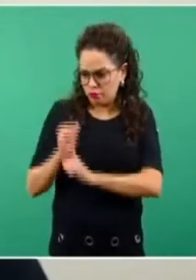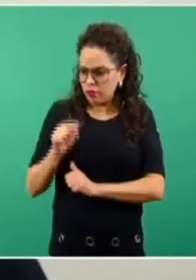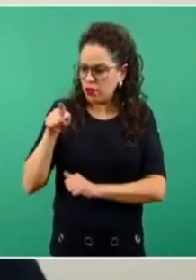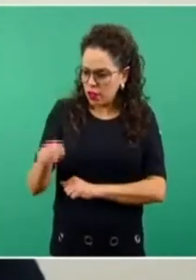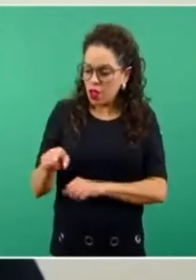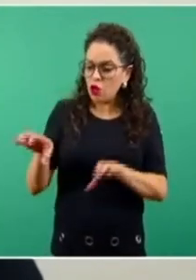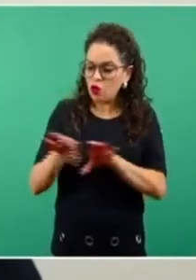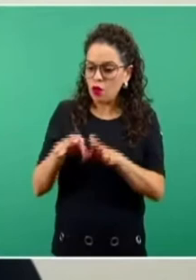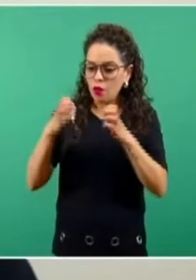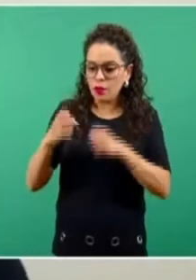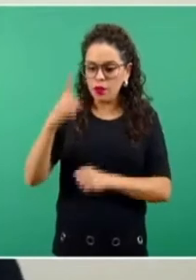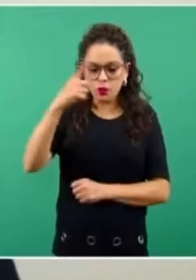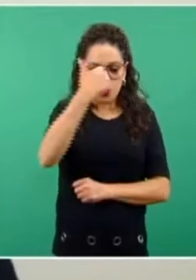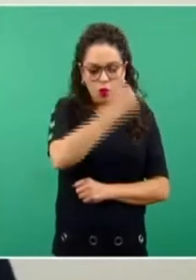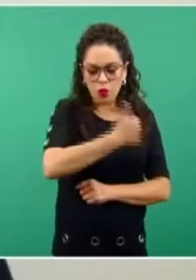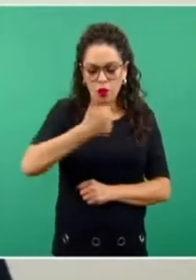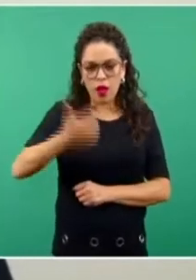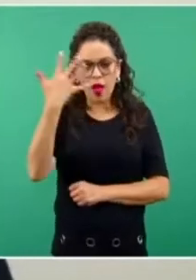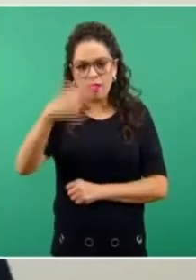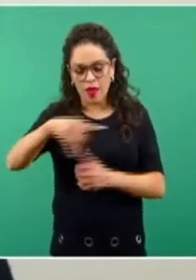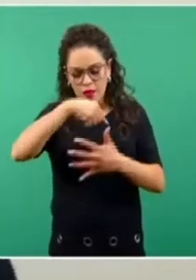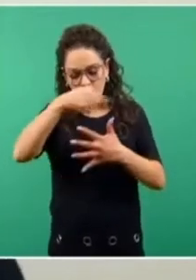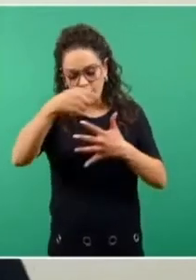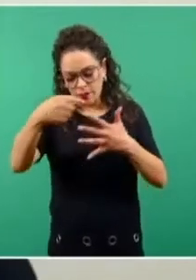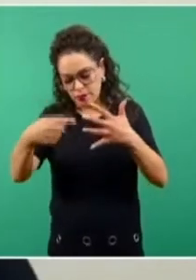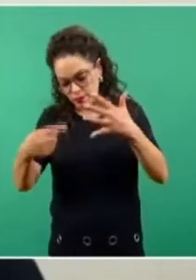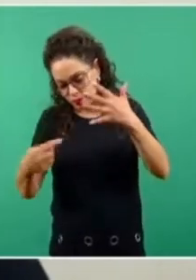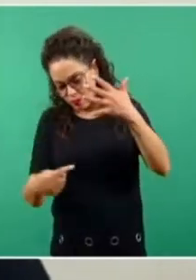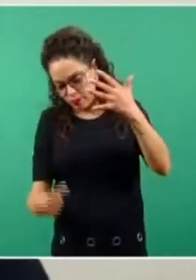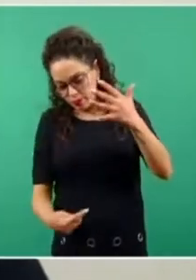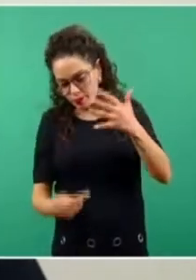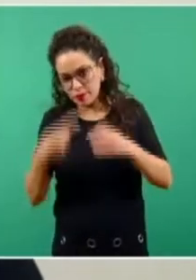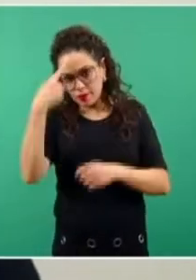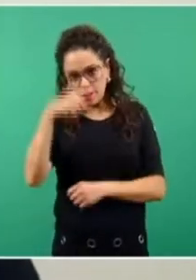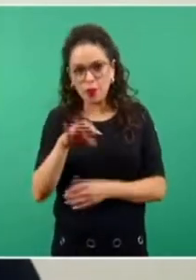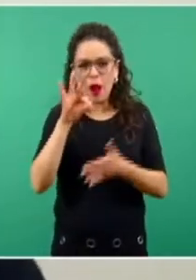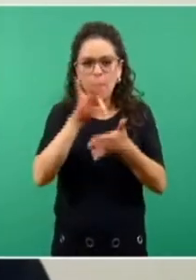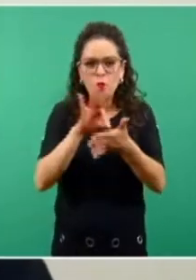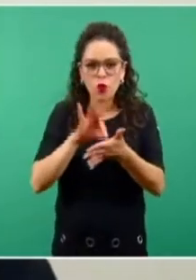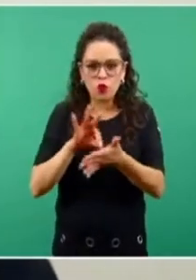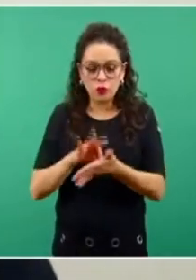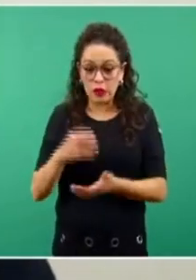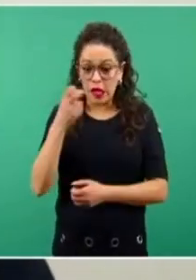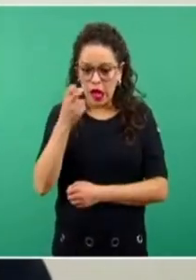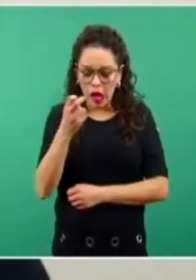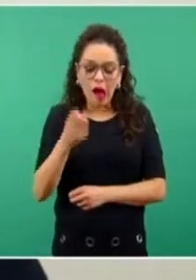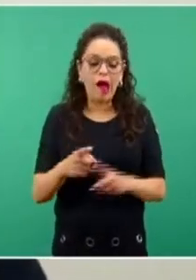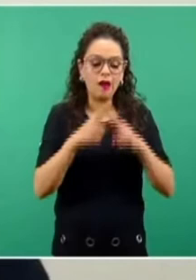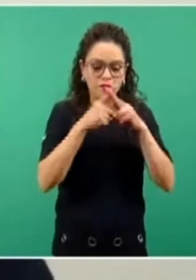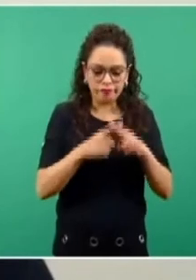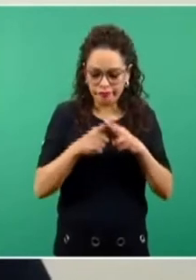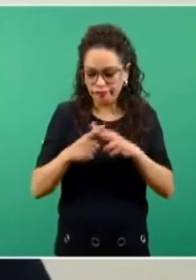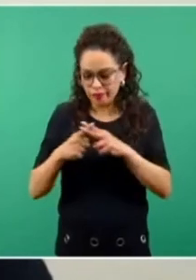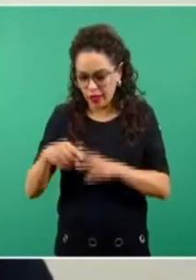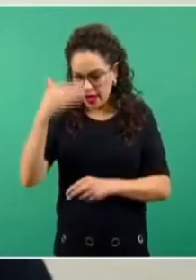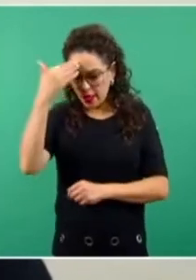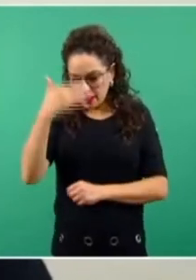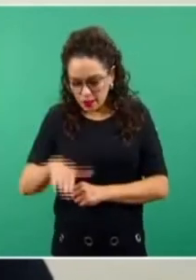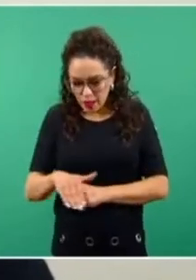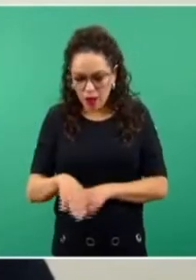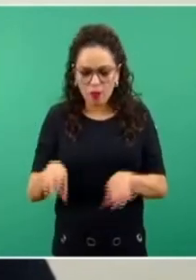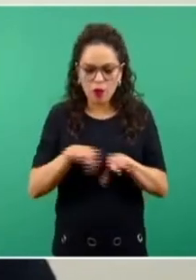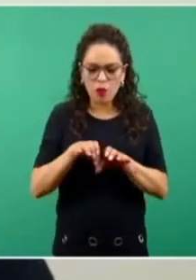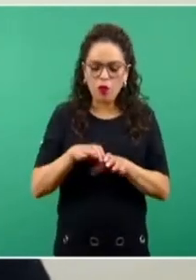10 indicadores. Entonces, como sabemos, cada uno de los indicadores mide diferentes aspectos del